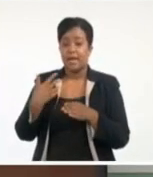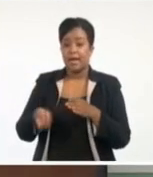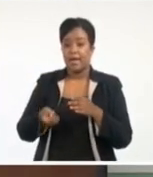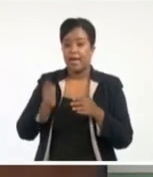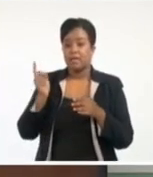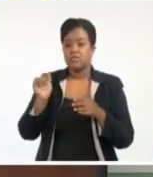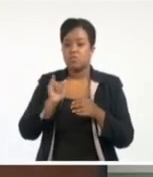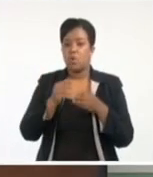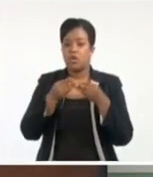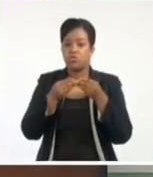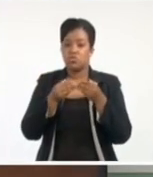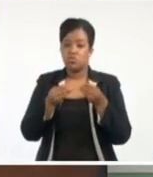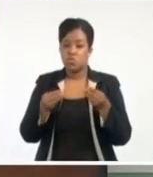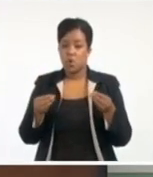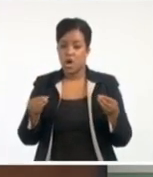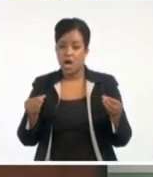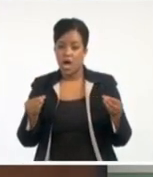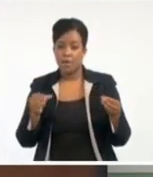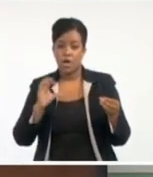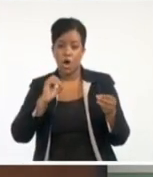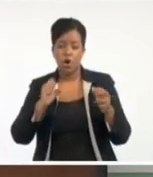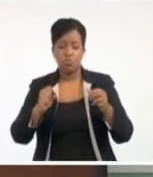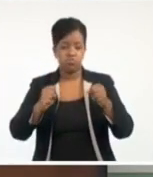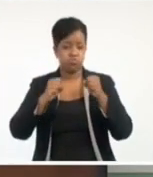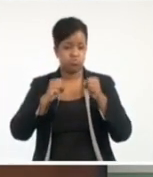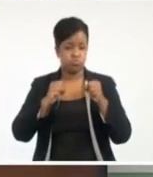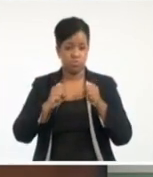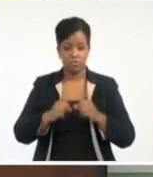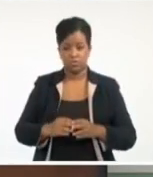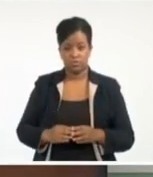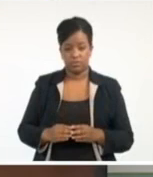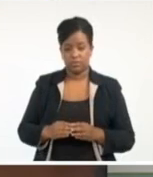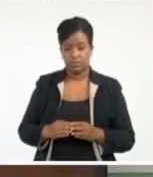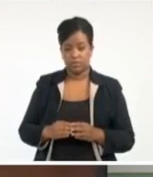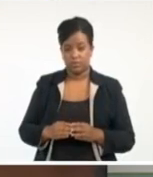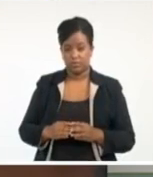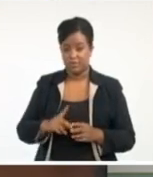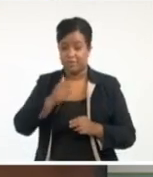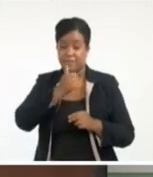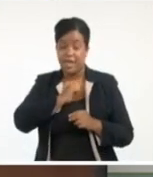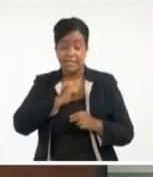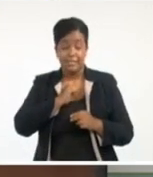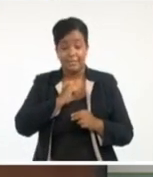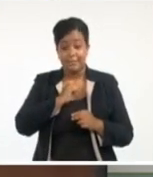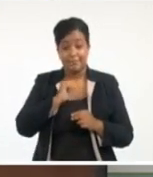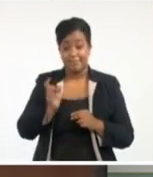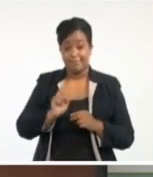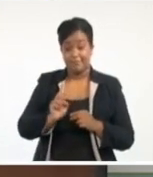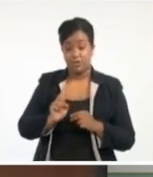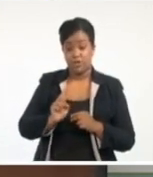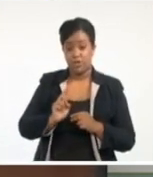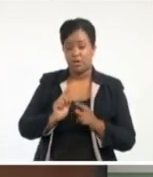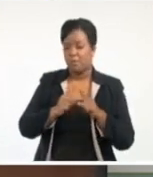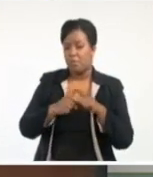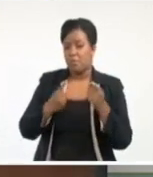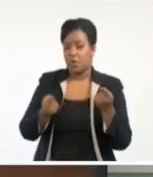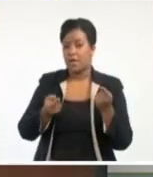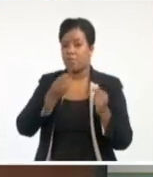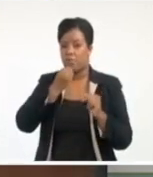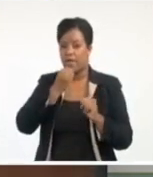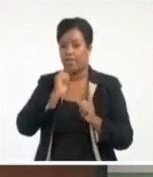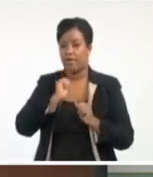intensificación del sistema. Bueno, no es tan fácil. Y no es tan fácil, les voy a decir por qué. Porque aunque